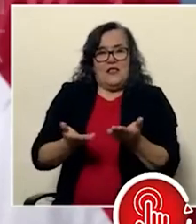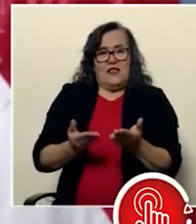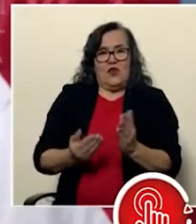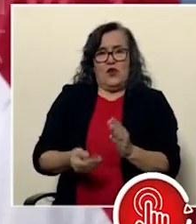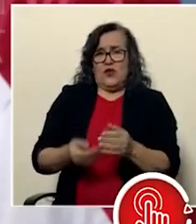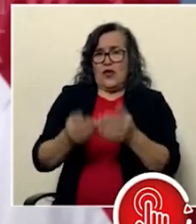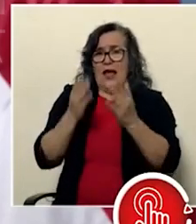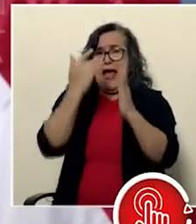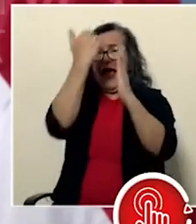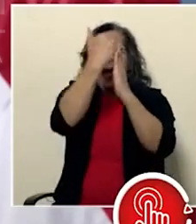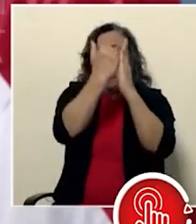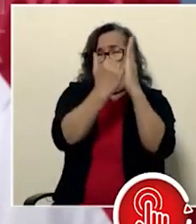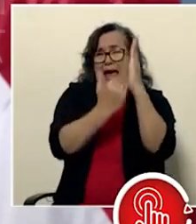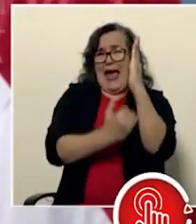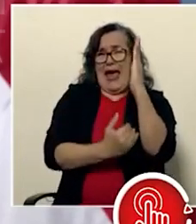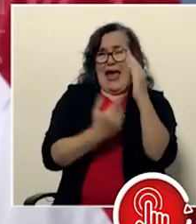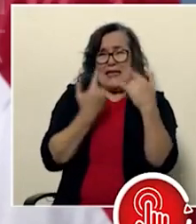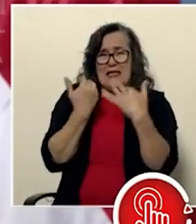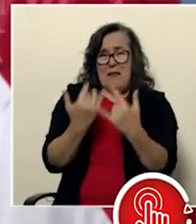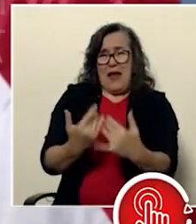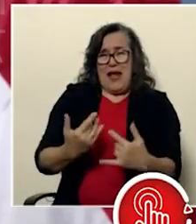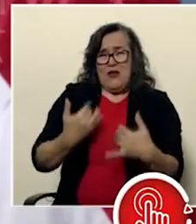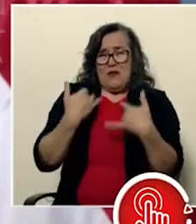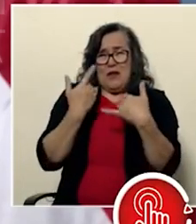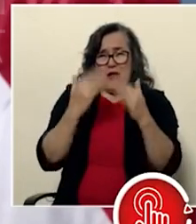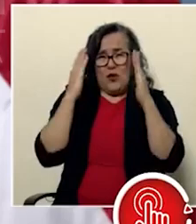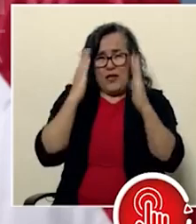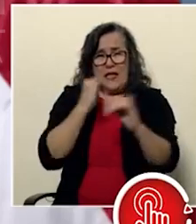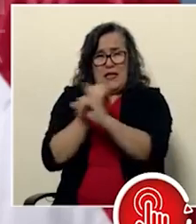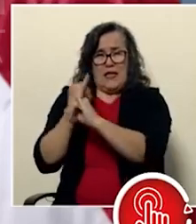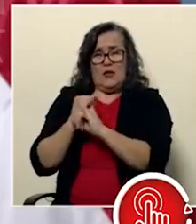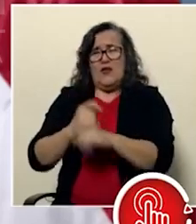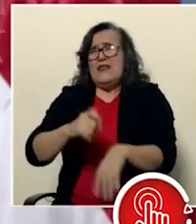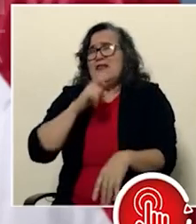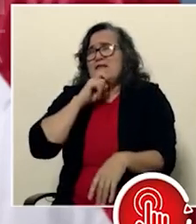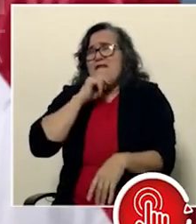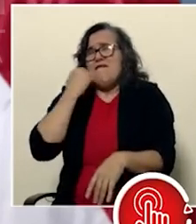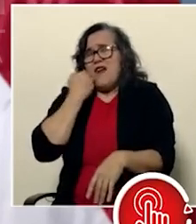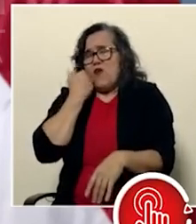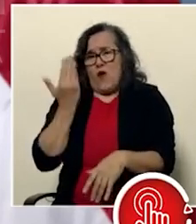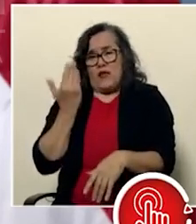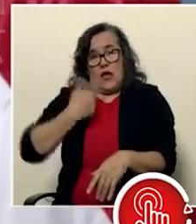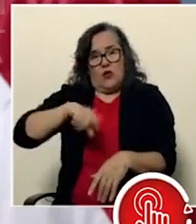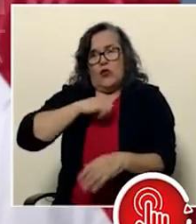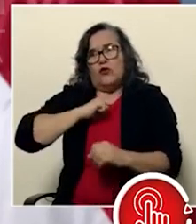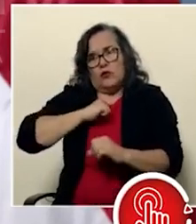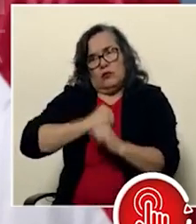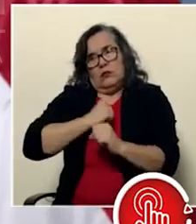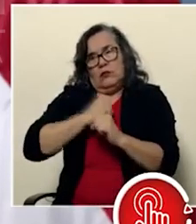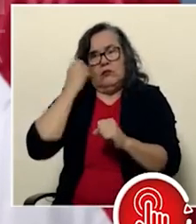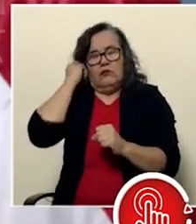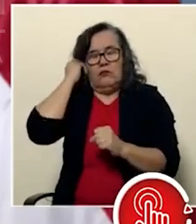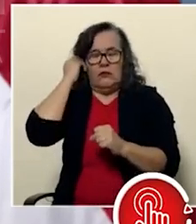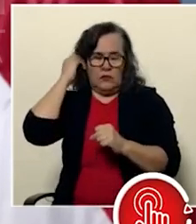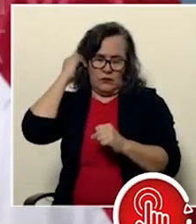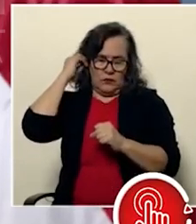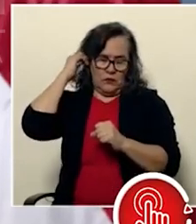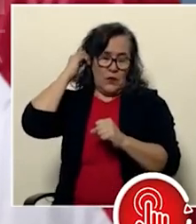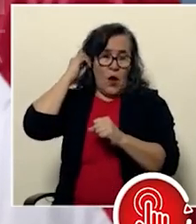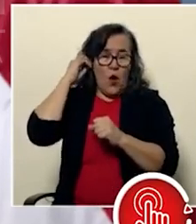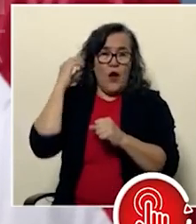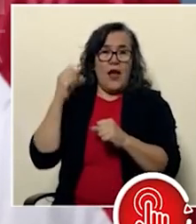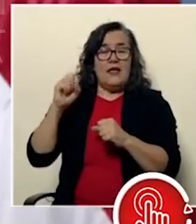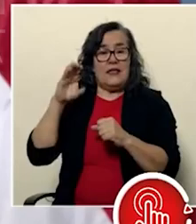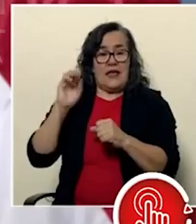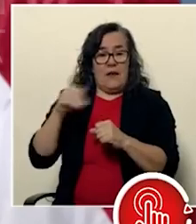listas de espera son una vergüenza, que estamos trabajando duro. El hecho de que el SEM se vaya a tener